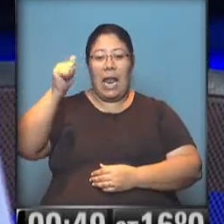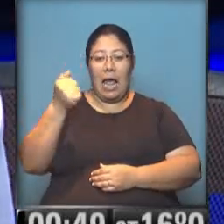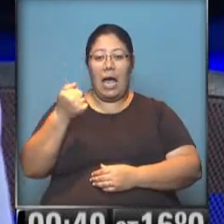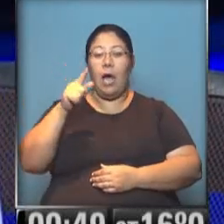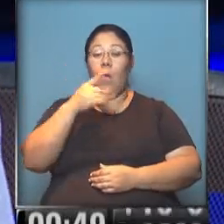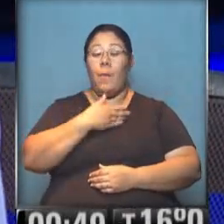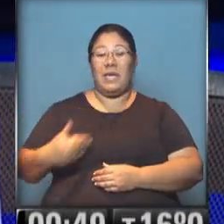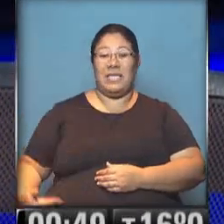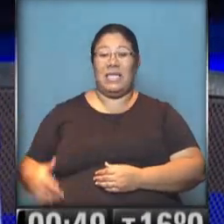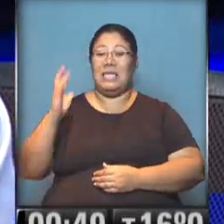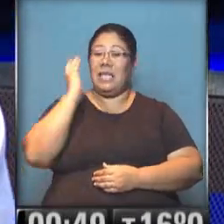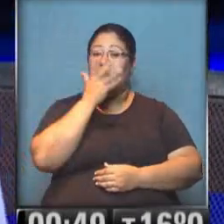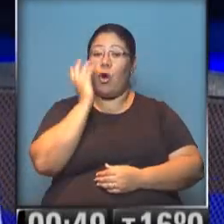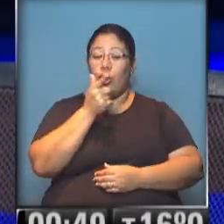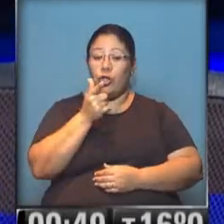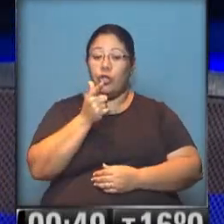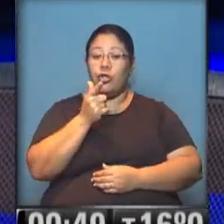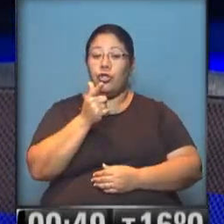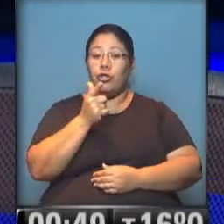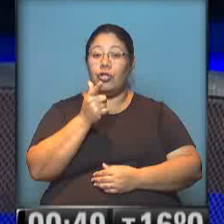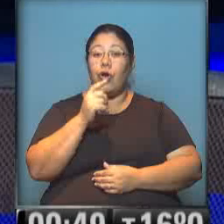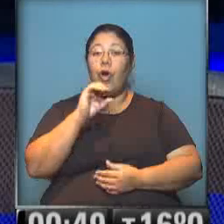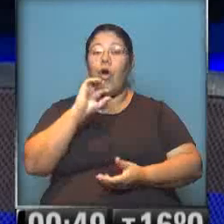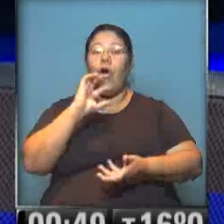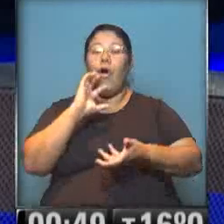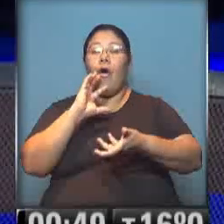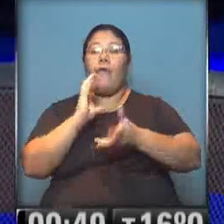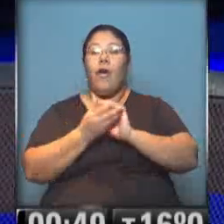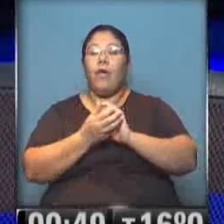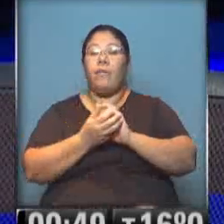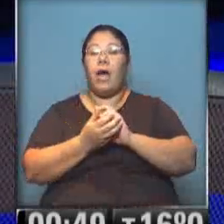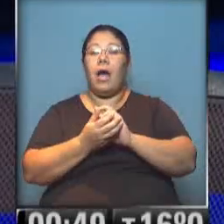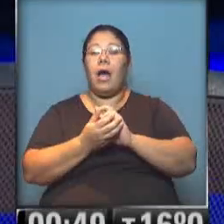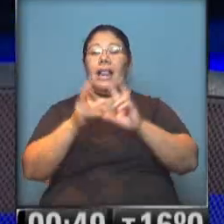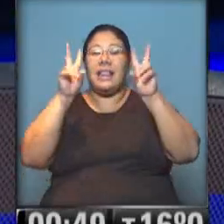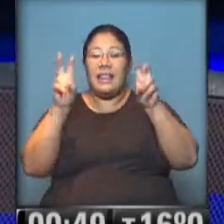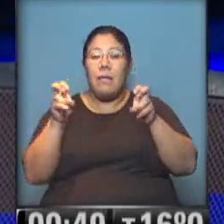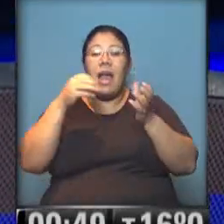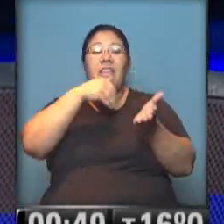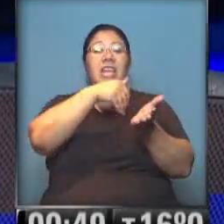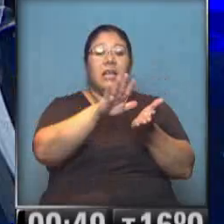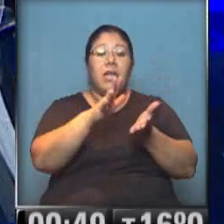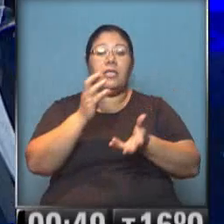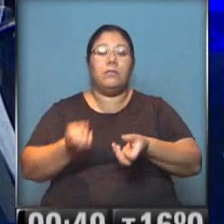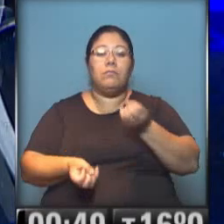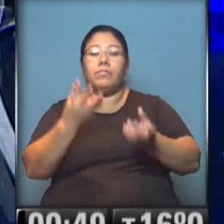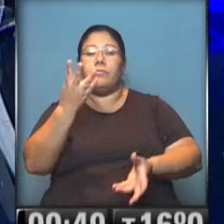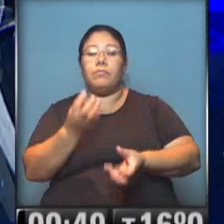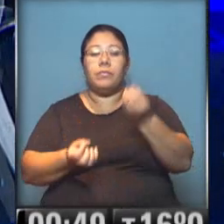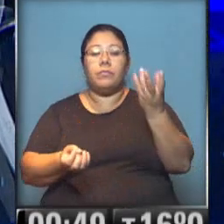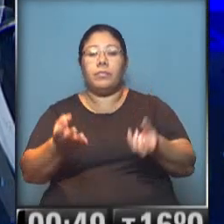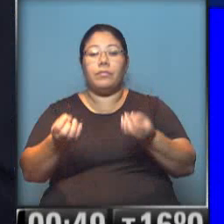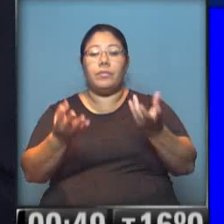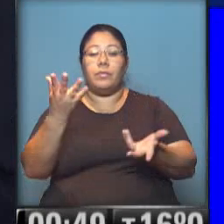presidente negro. En este caso, con un presidente negro, empiezan a fluir un poco más esos temas de discriminación que evidentemente estaban, pero relegados. Sí,